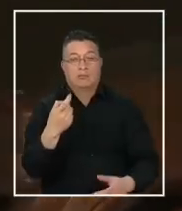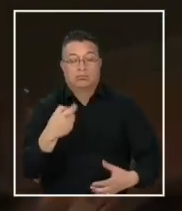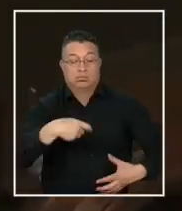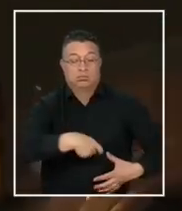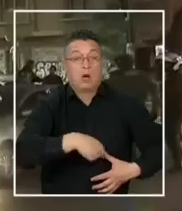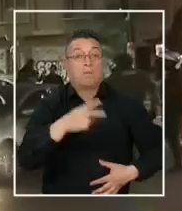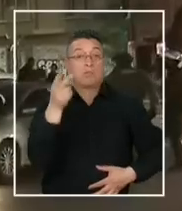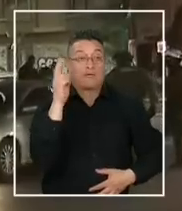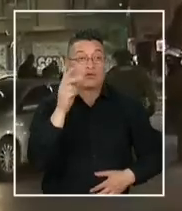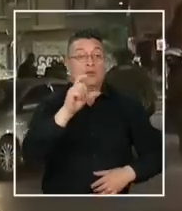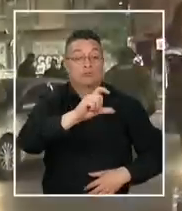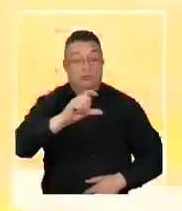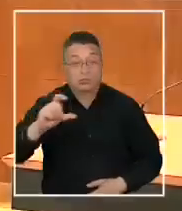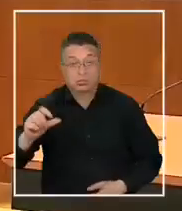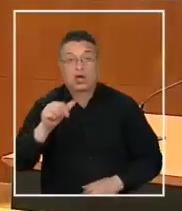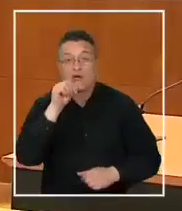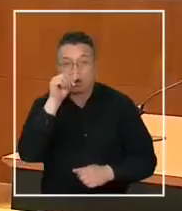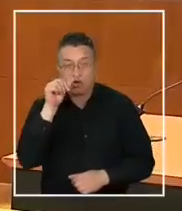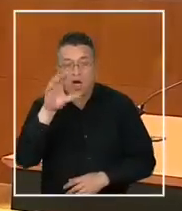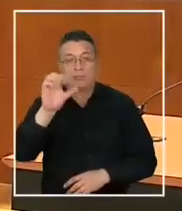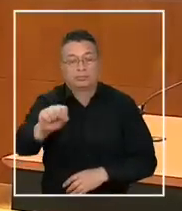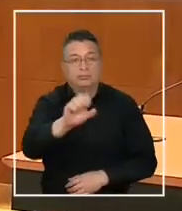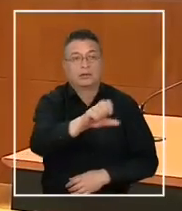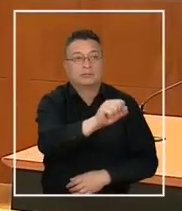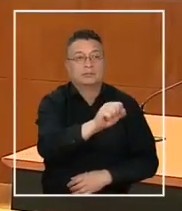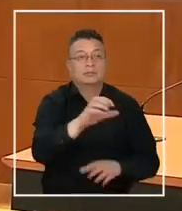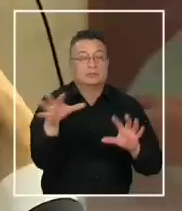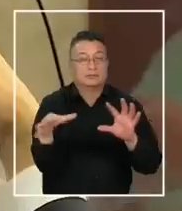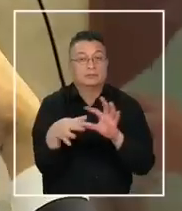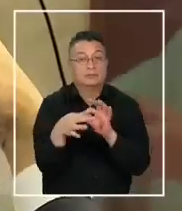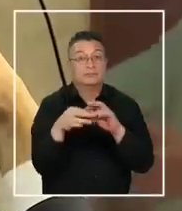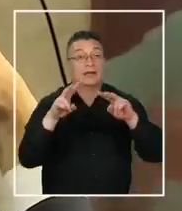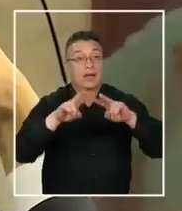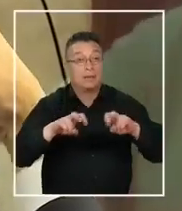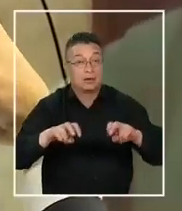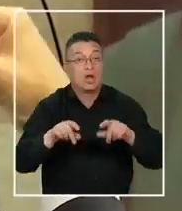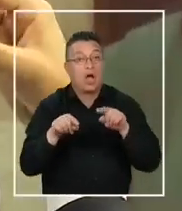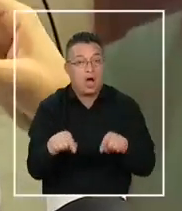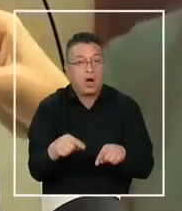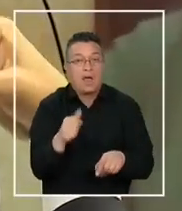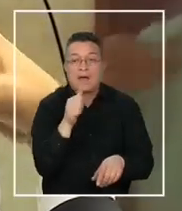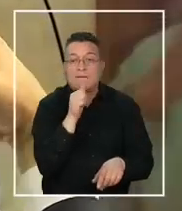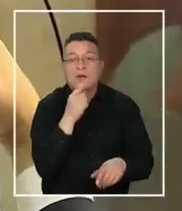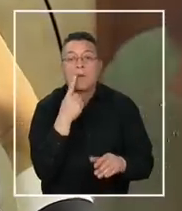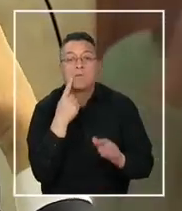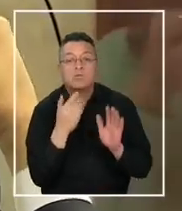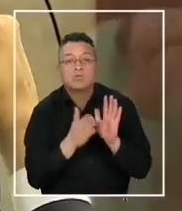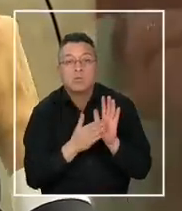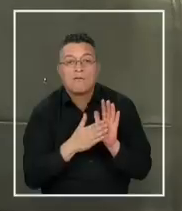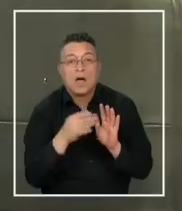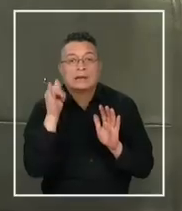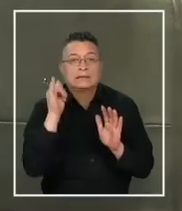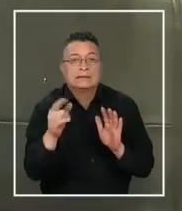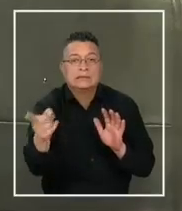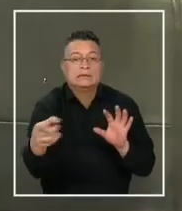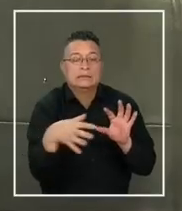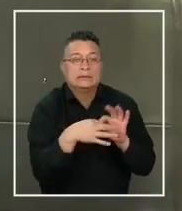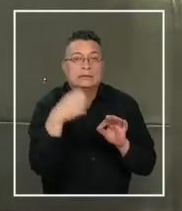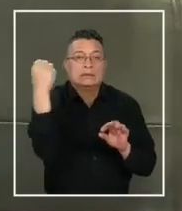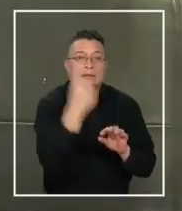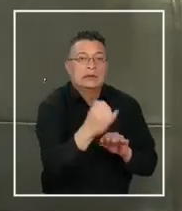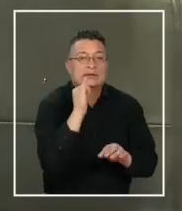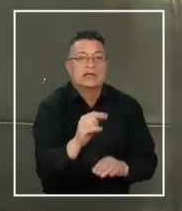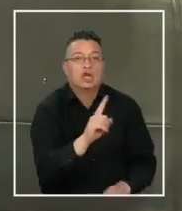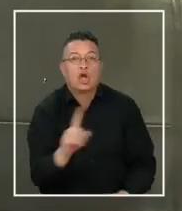de arma prohibida, municiones y droga. Vinculados en la investigación, ahora falta por comprobar su real participación en el